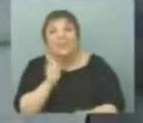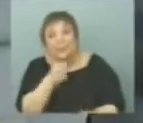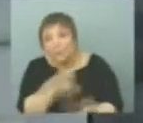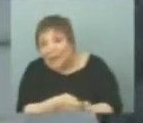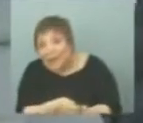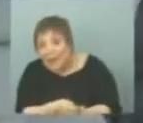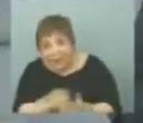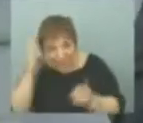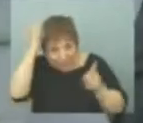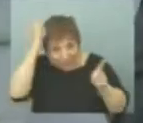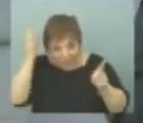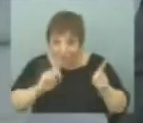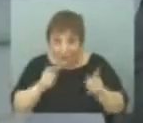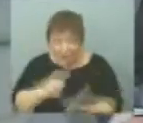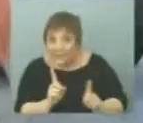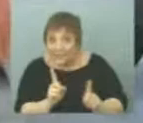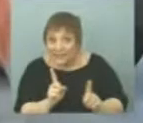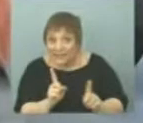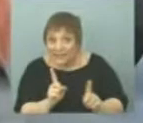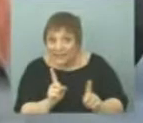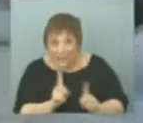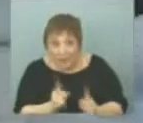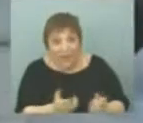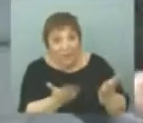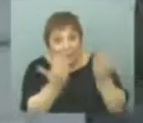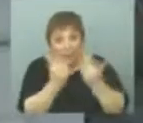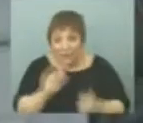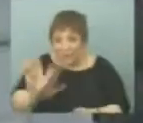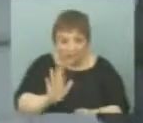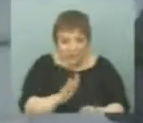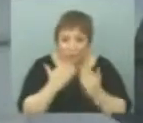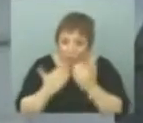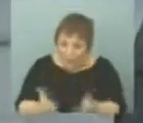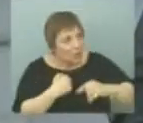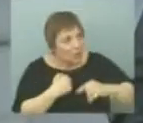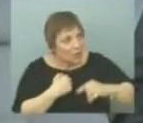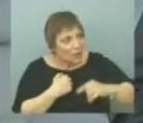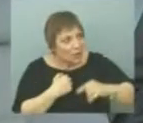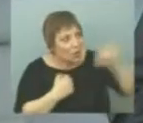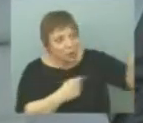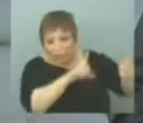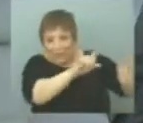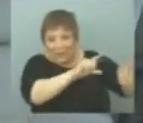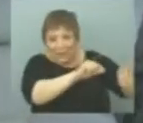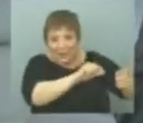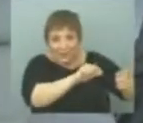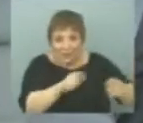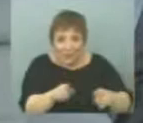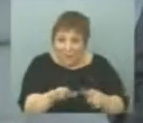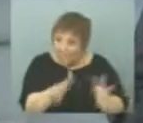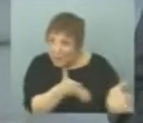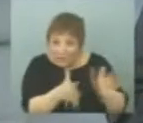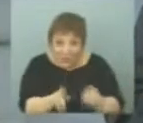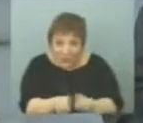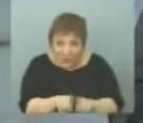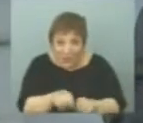entrar al mercado. Pero bueno, lo pagamos nosotros, si no le importa. Muchas gracias, ¿sabes qué? Allá tengo otro que es más barato. Y es más o menos igual, aunque